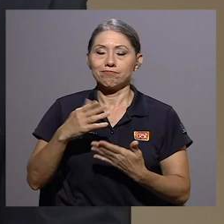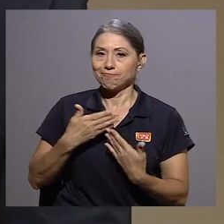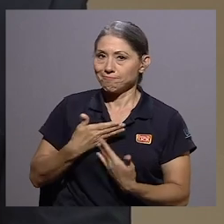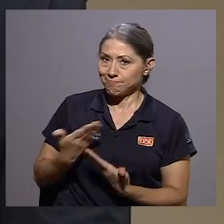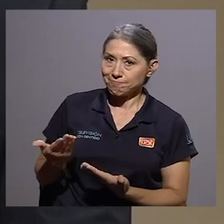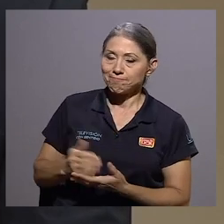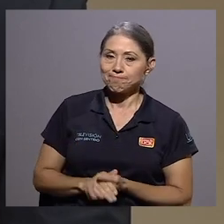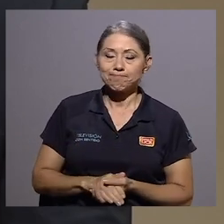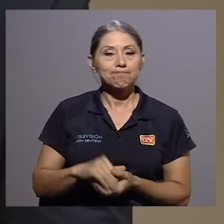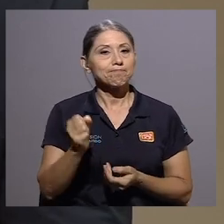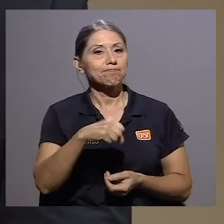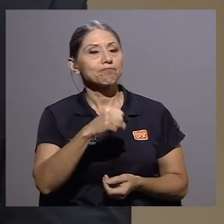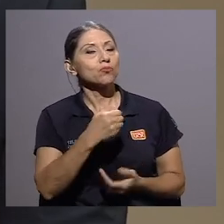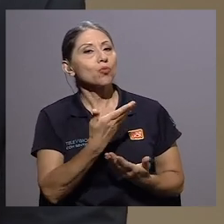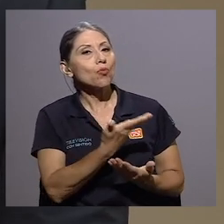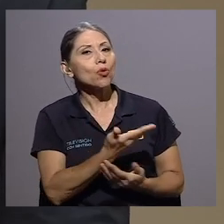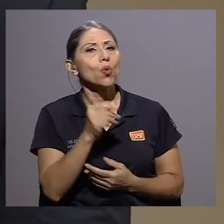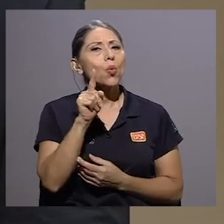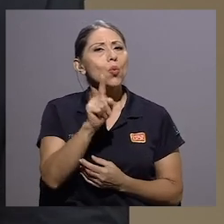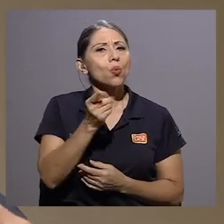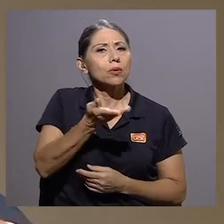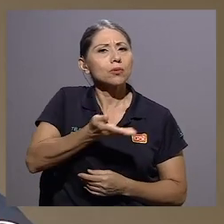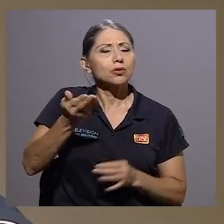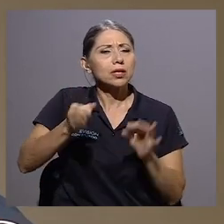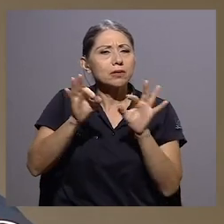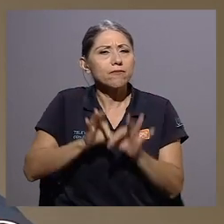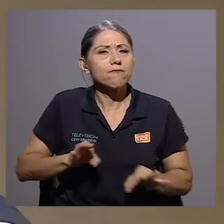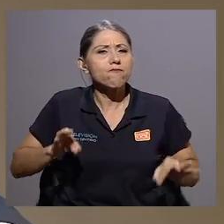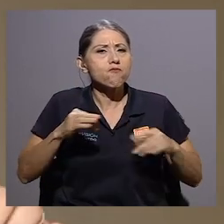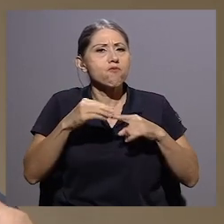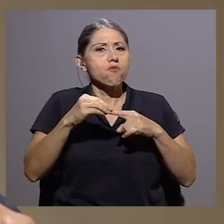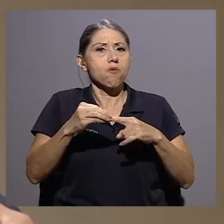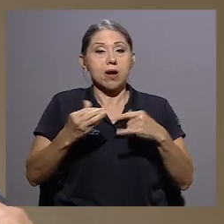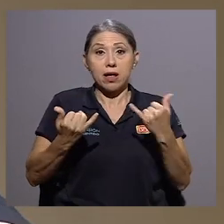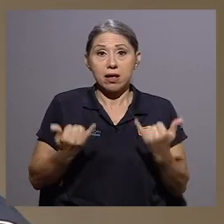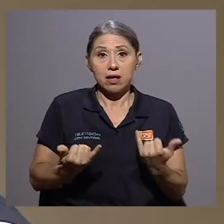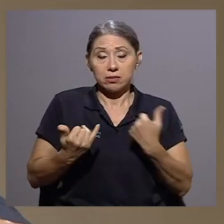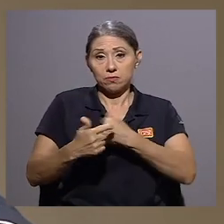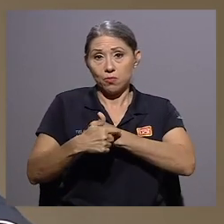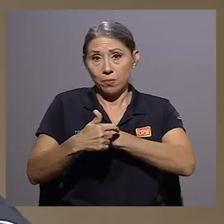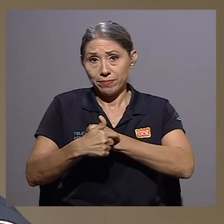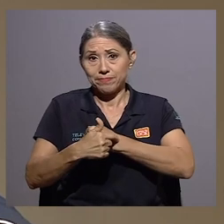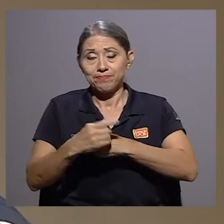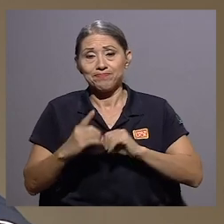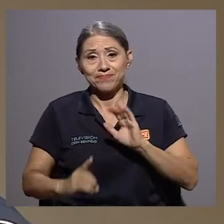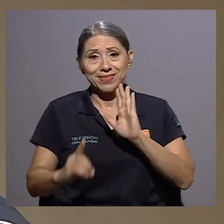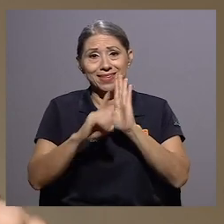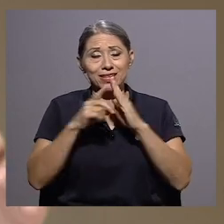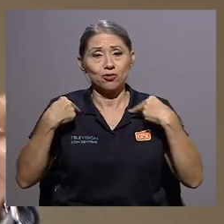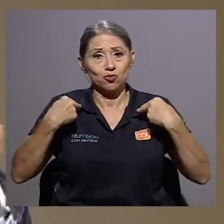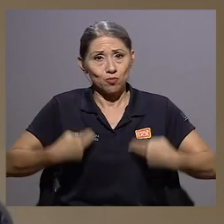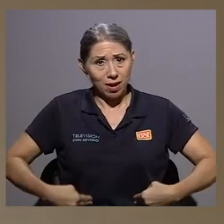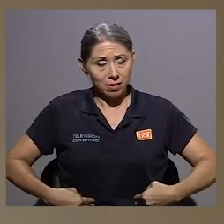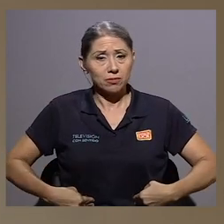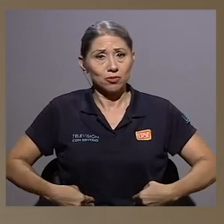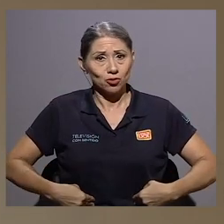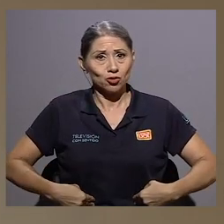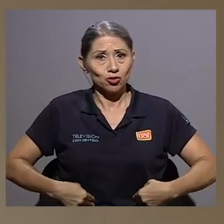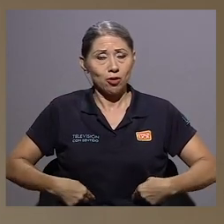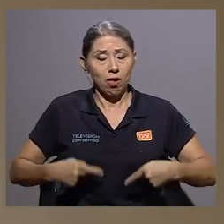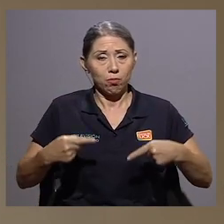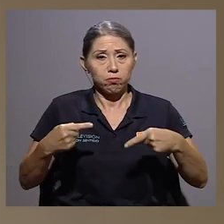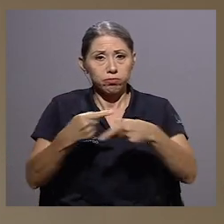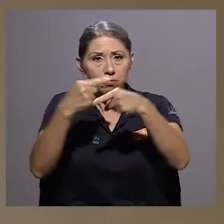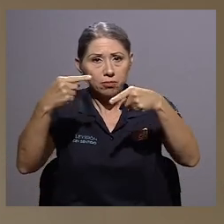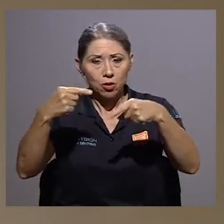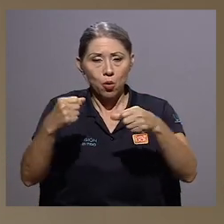en nuestra alma mater. Es una orden. Sí. Don Marco, una de las cosas fundamentales es que en este momento los